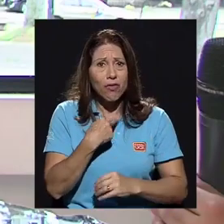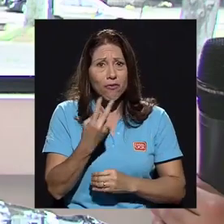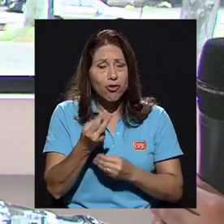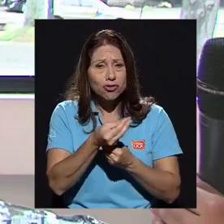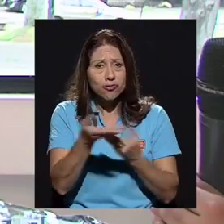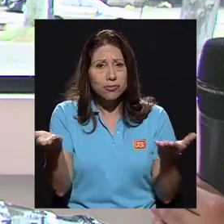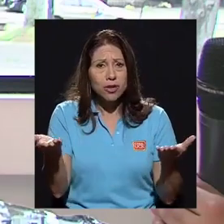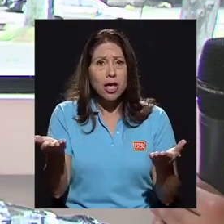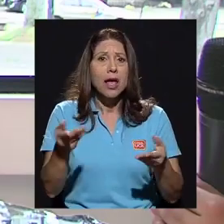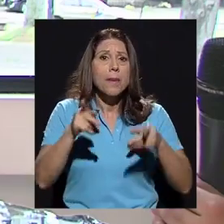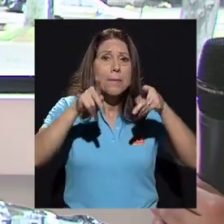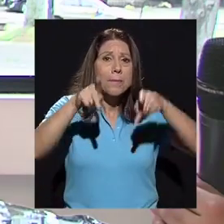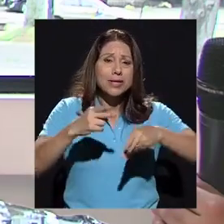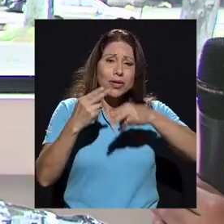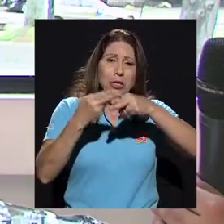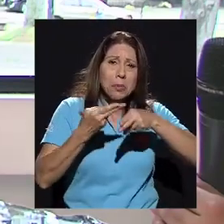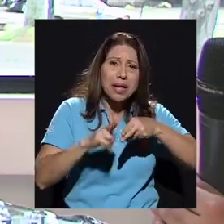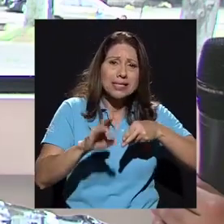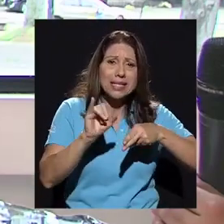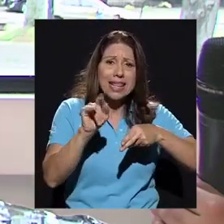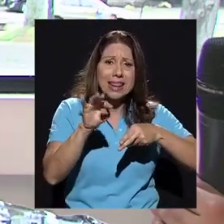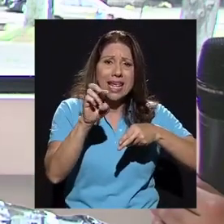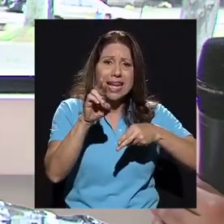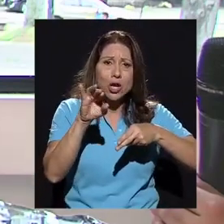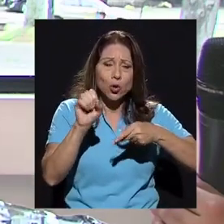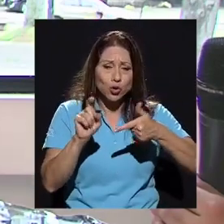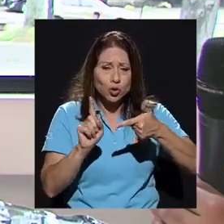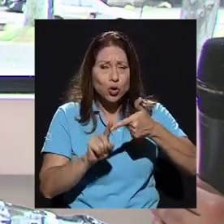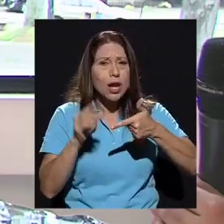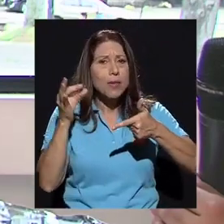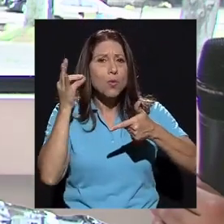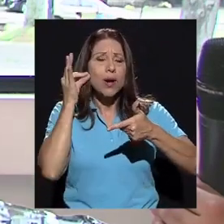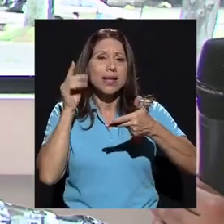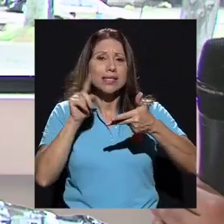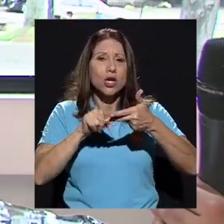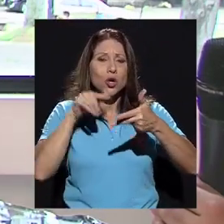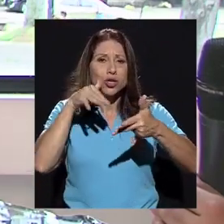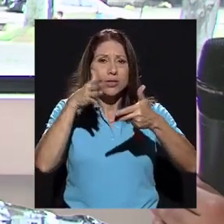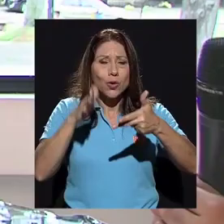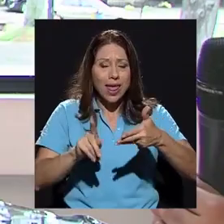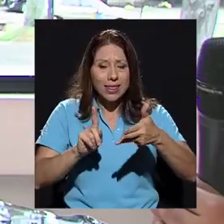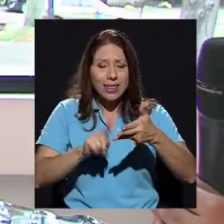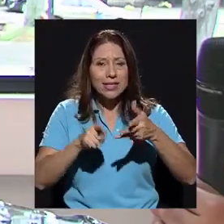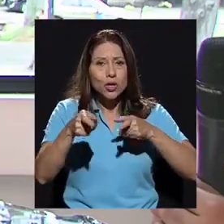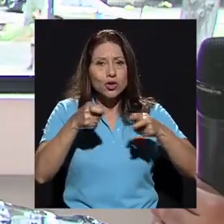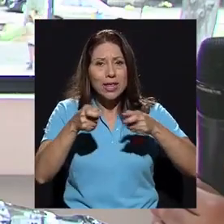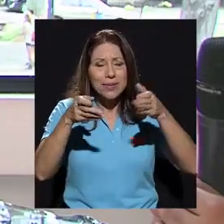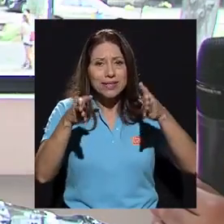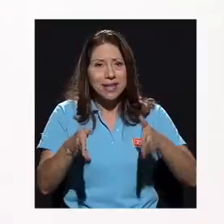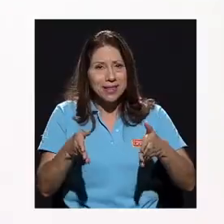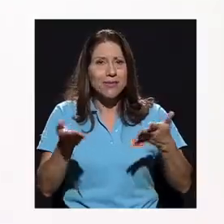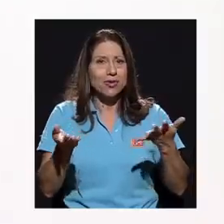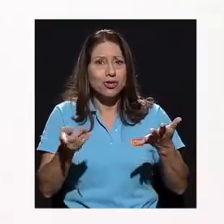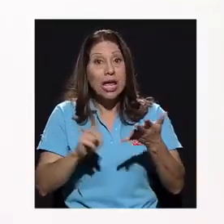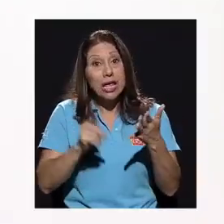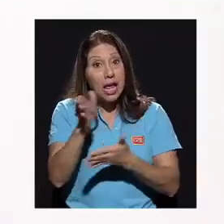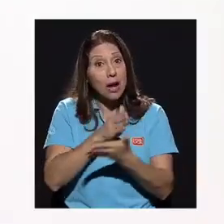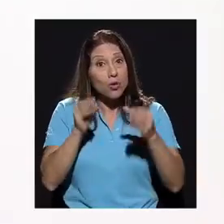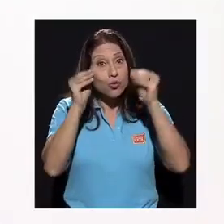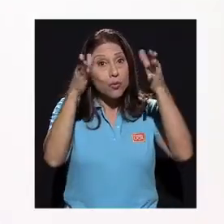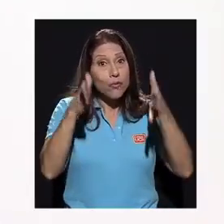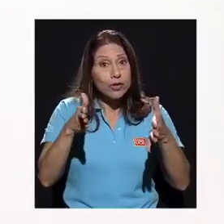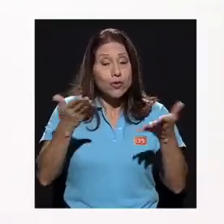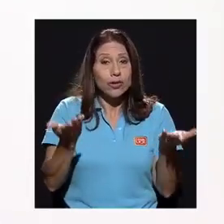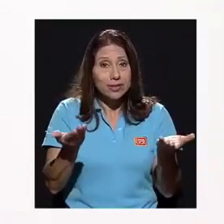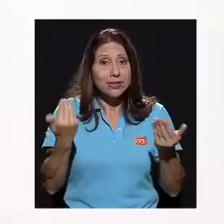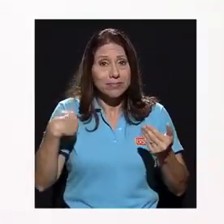espacio. Los interinos, las mujeres, los estudiantes, los administrativos y algunos profesores